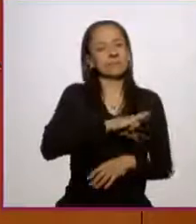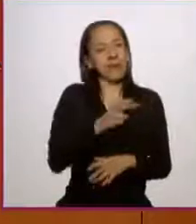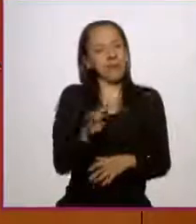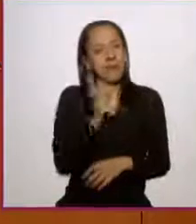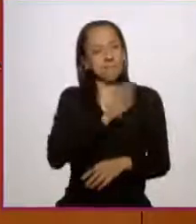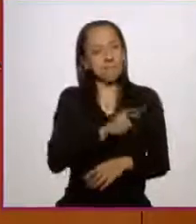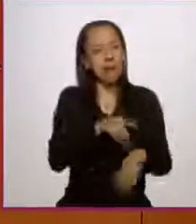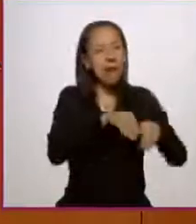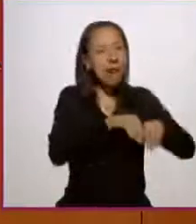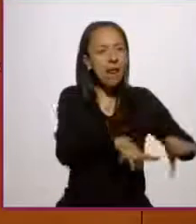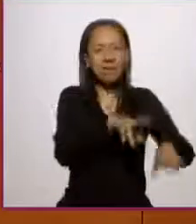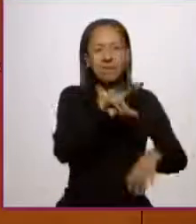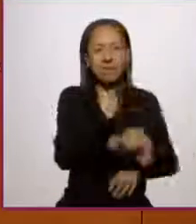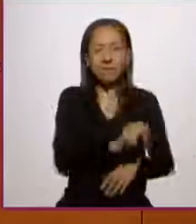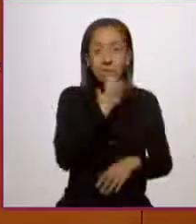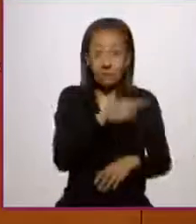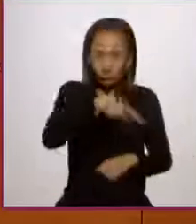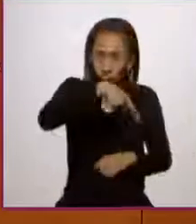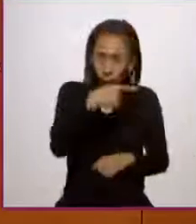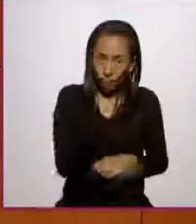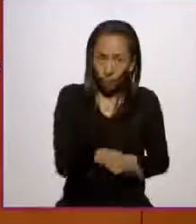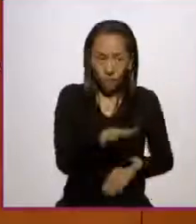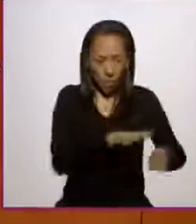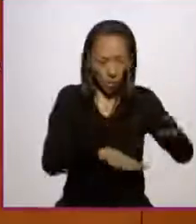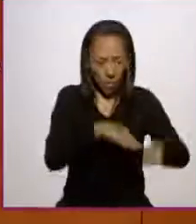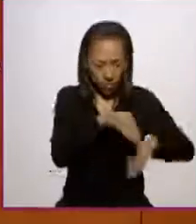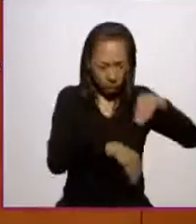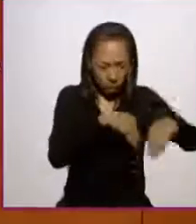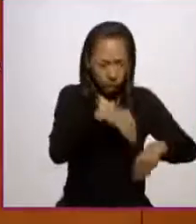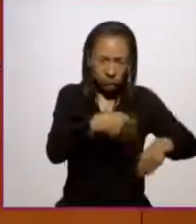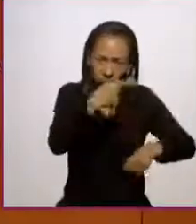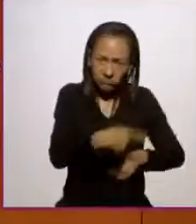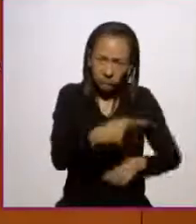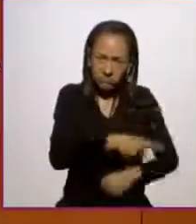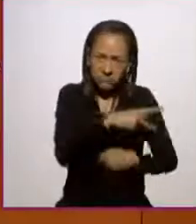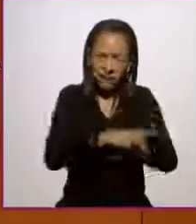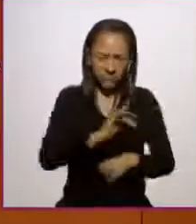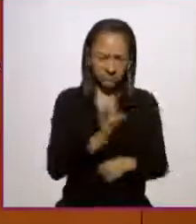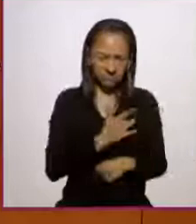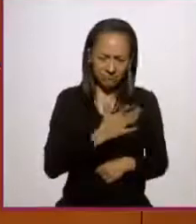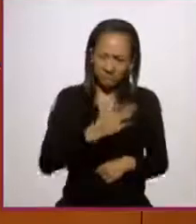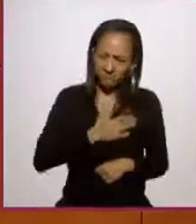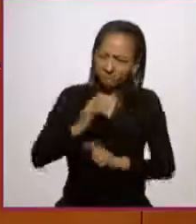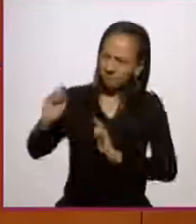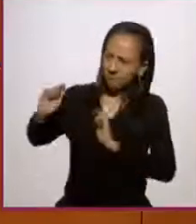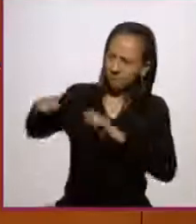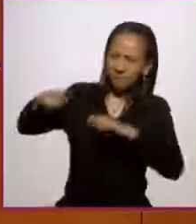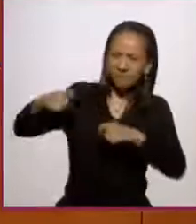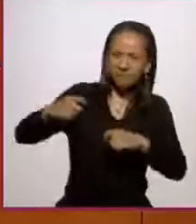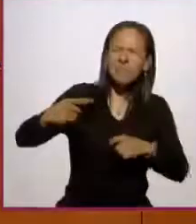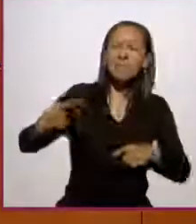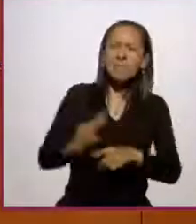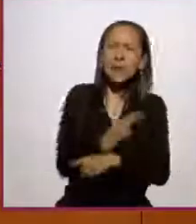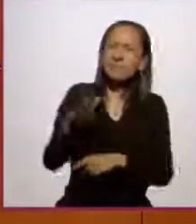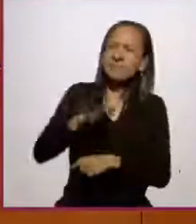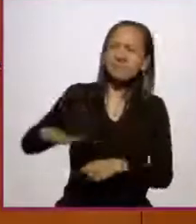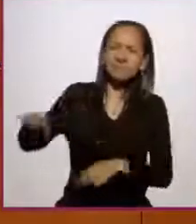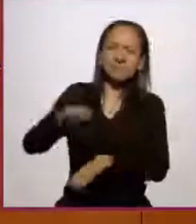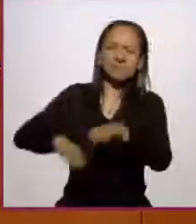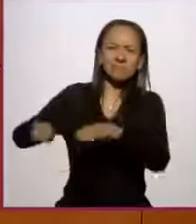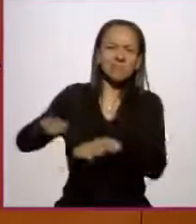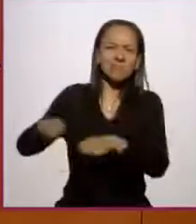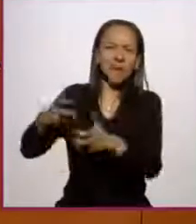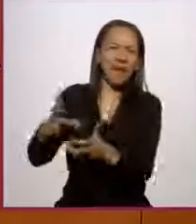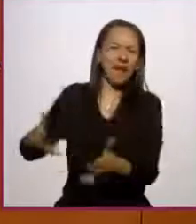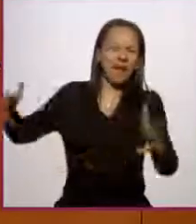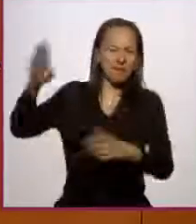que con las razas biológicas de nuestro país, de nuestras razas nativas, grandes corporaciones patenten